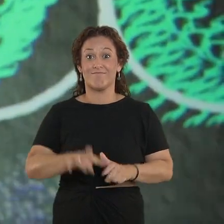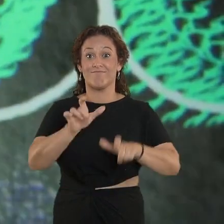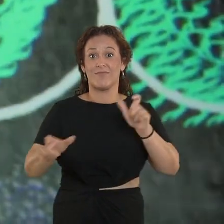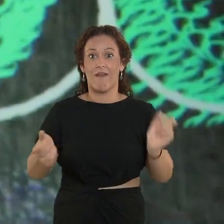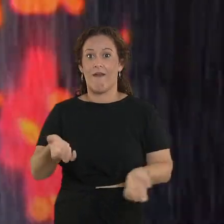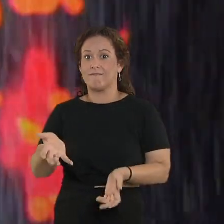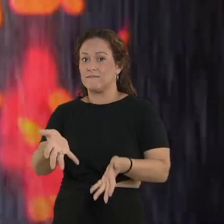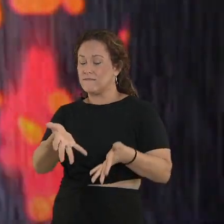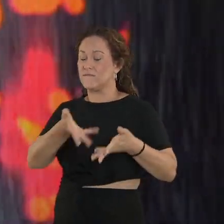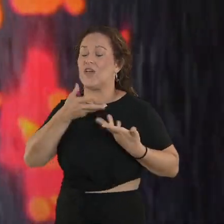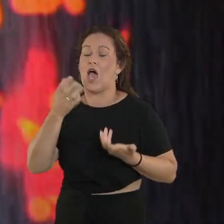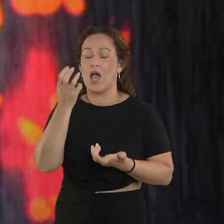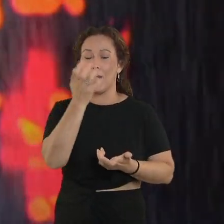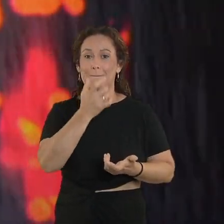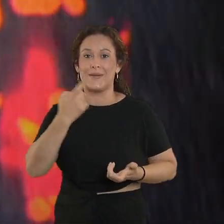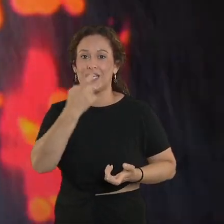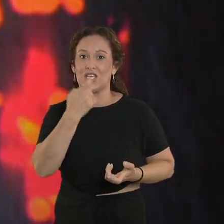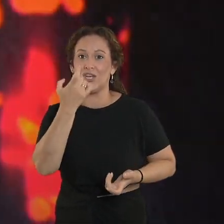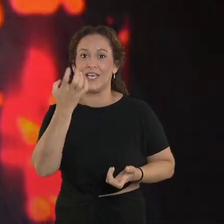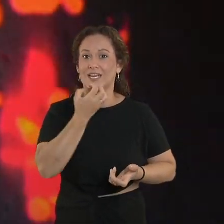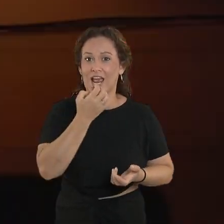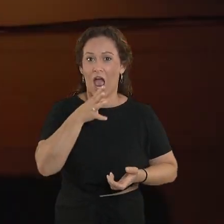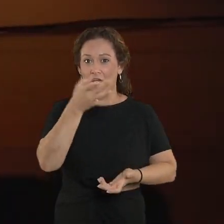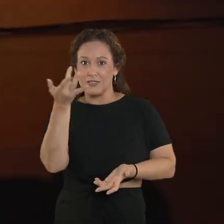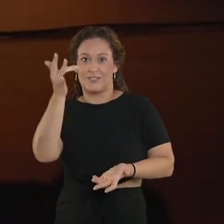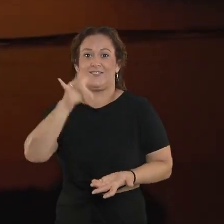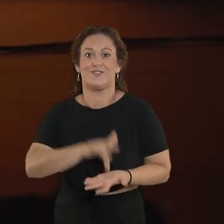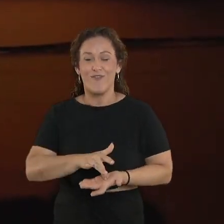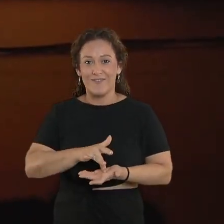Amantes de la mitología griega. Ha llegado su momento.